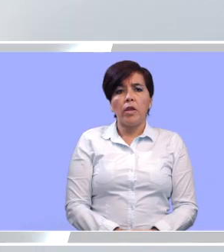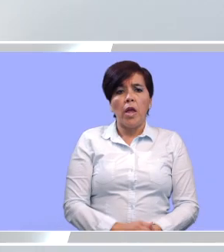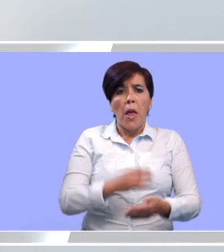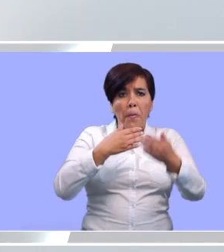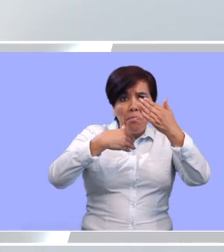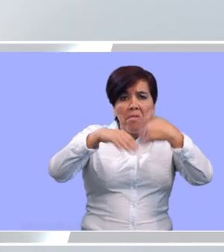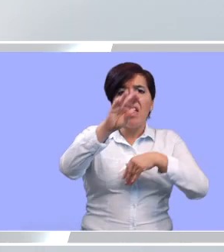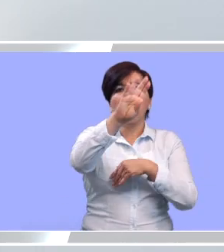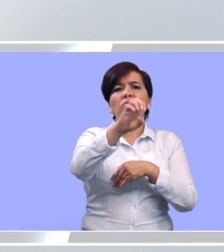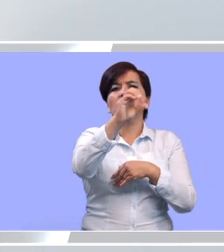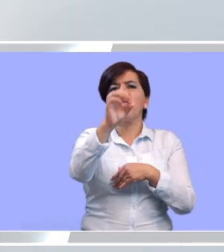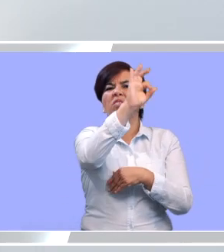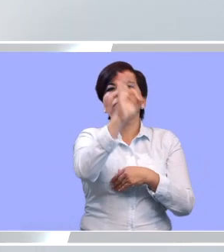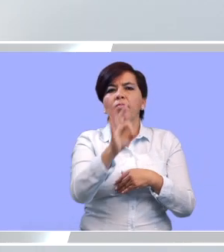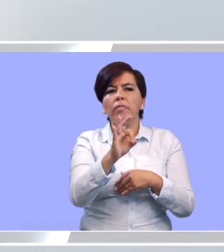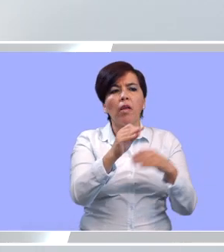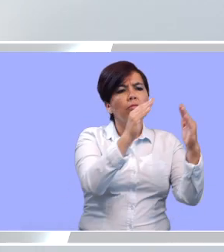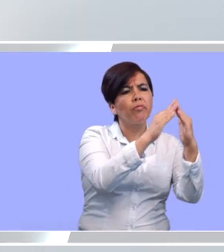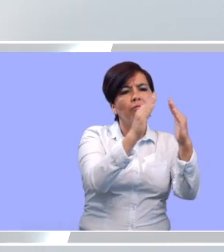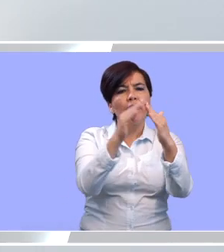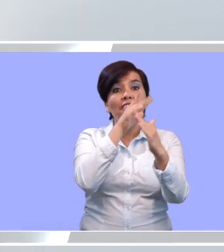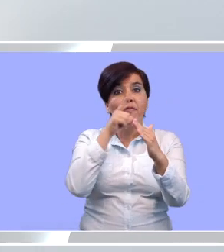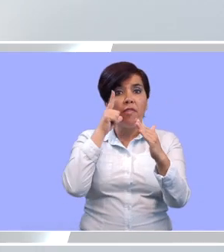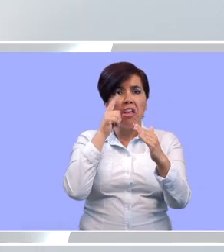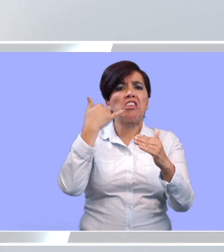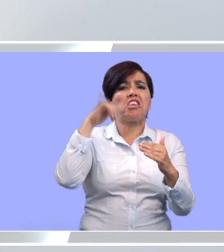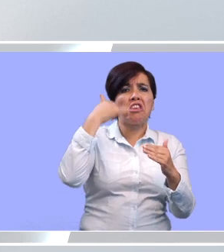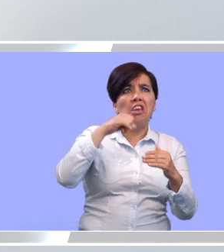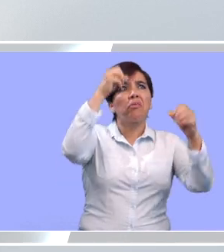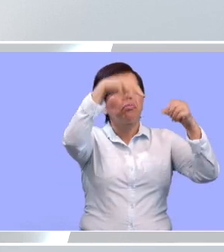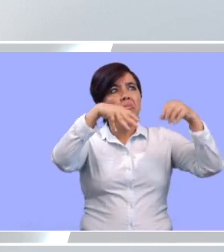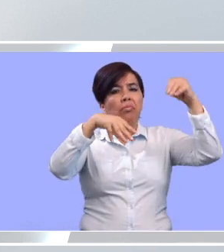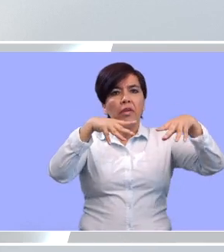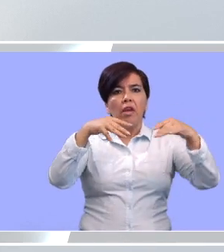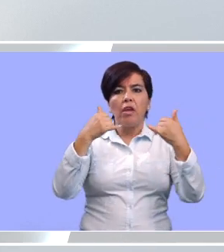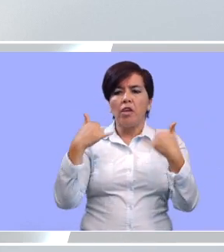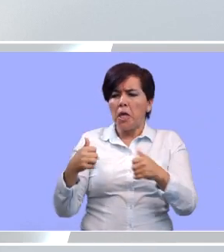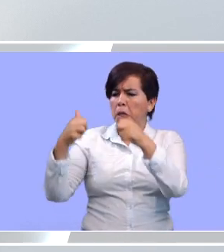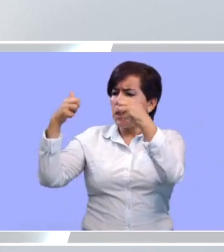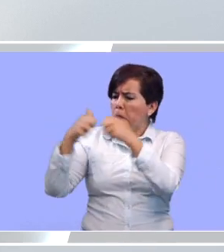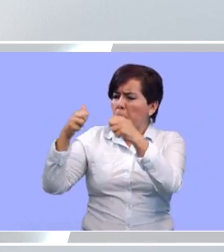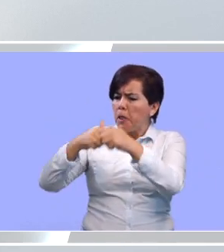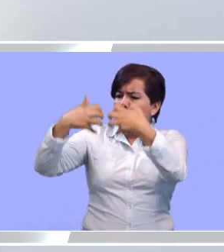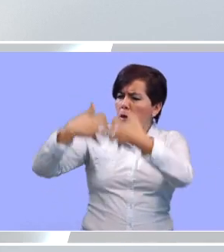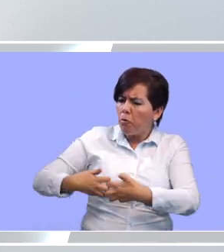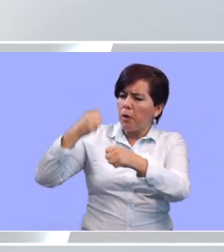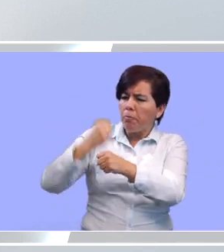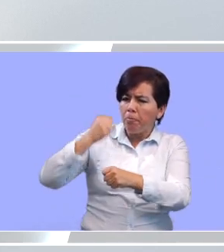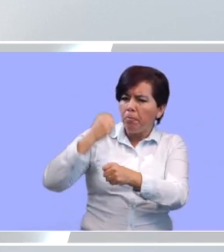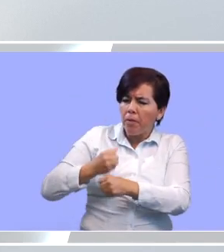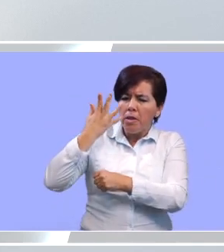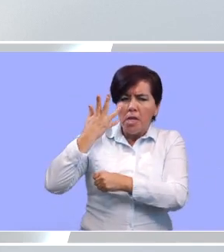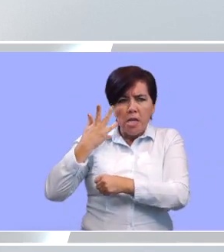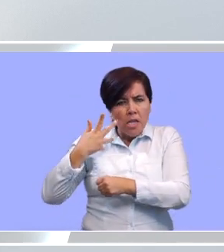Más del 98% de los hogares cuentan con energía eléctrica, pero nosotros en la DEC seguimos trabajando día a